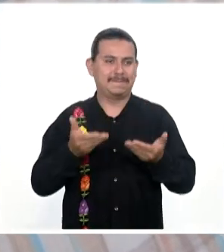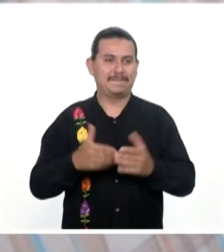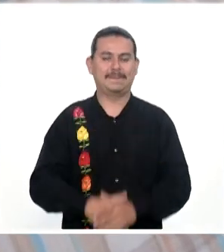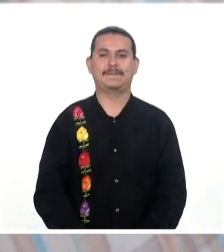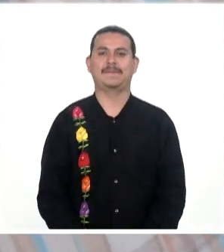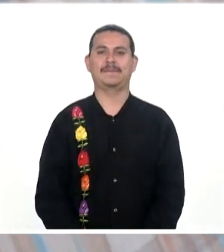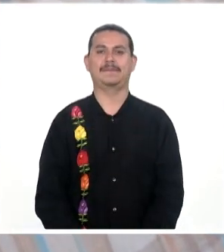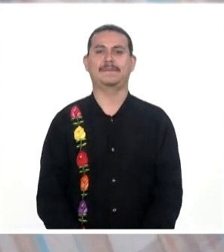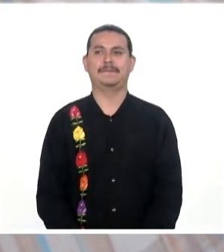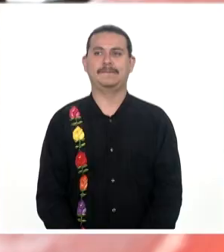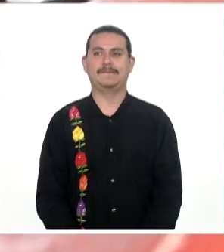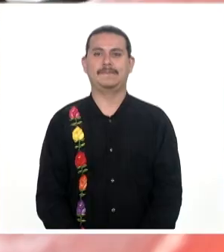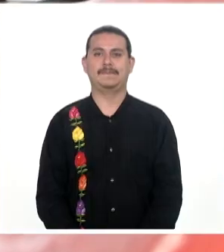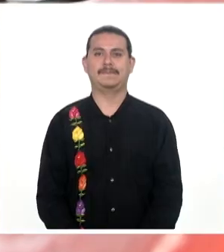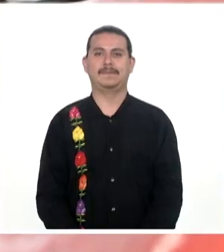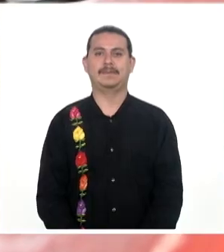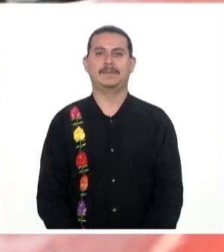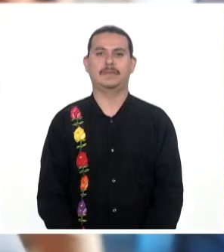usuarios